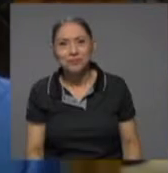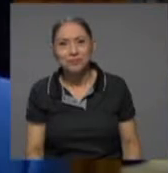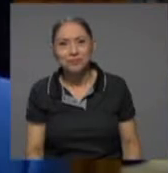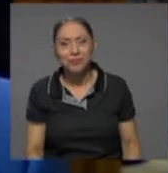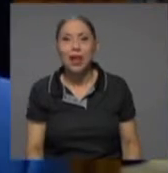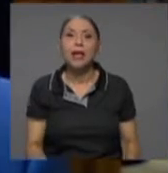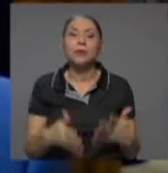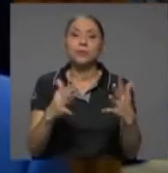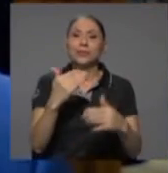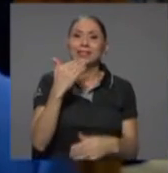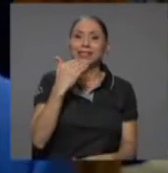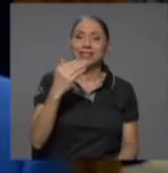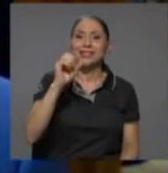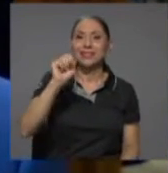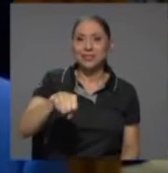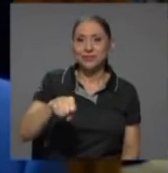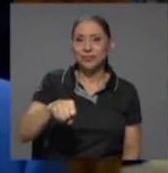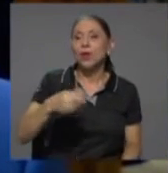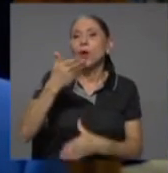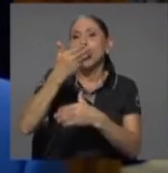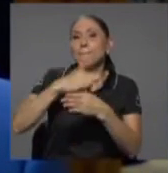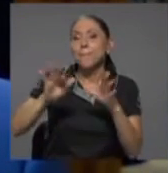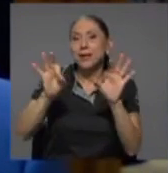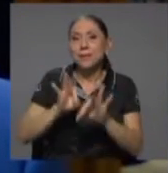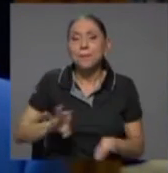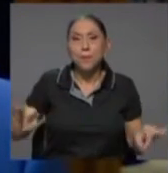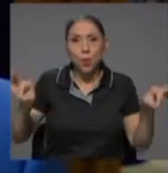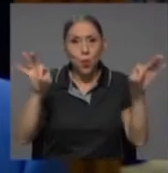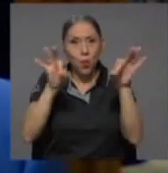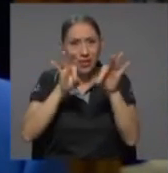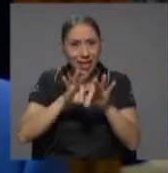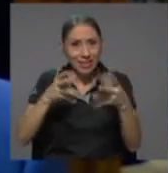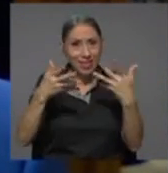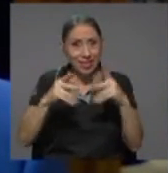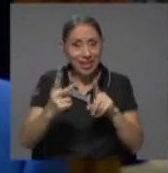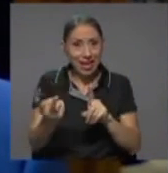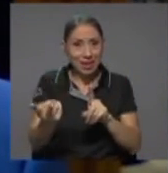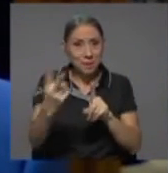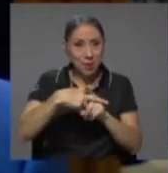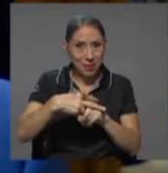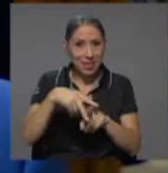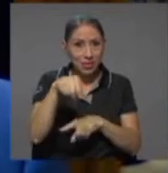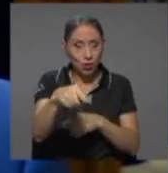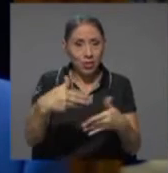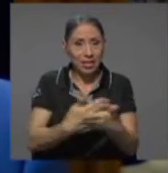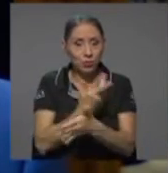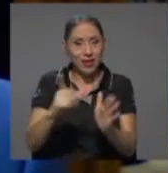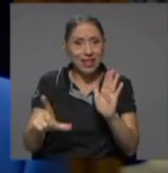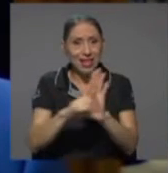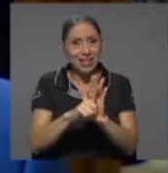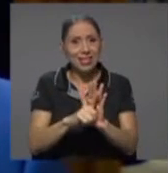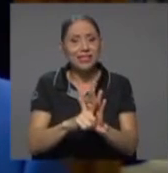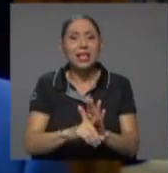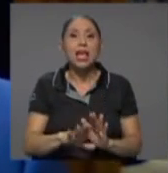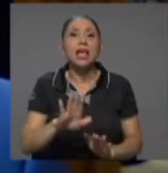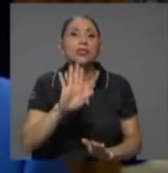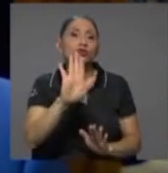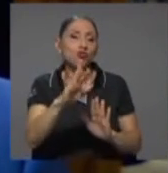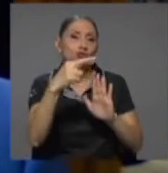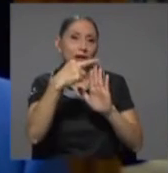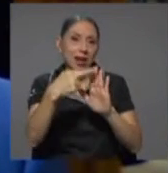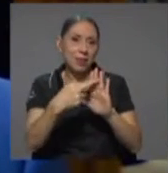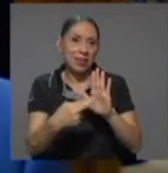Muchas gracias, don Rafael. En efecto, una parte importante de la implementación práctica de estas nuevas leyes es su reglamentación.